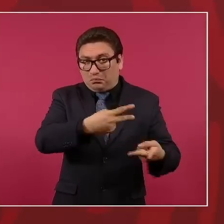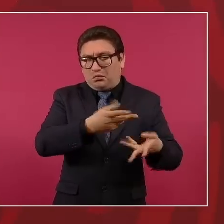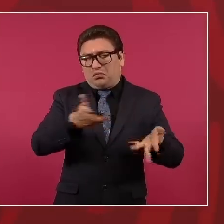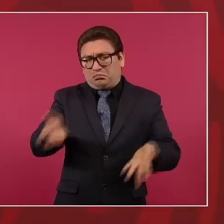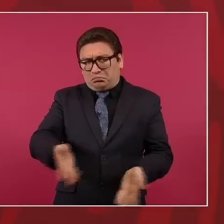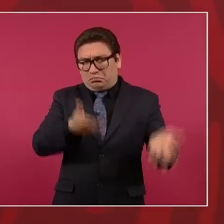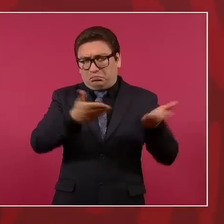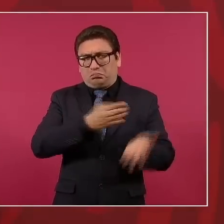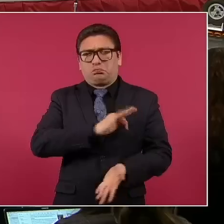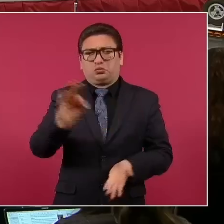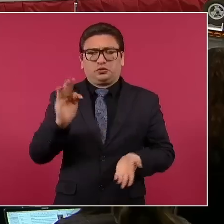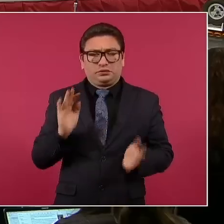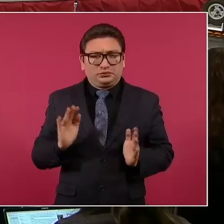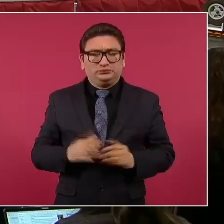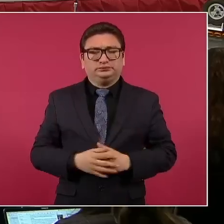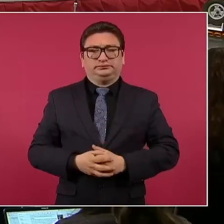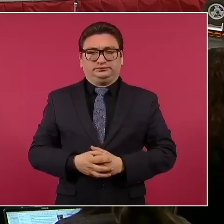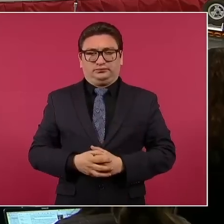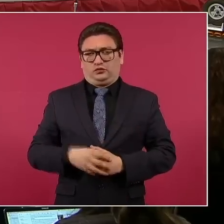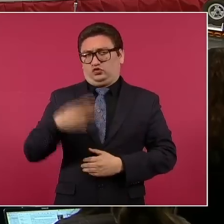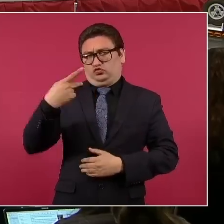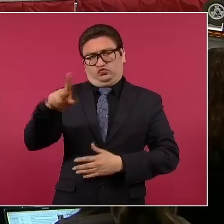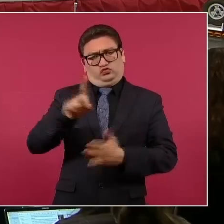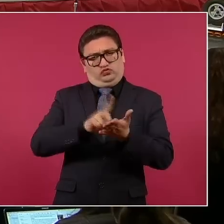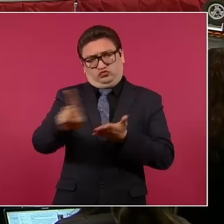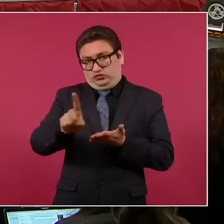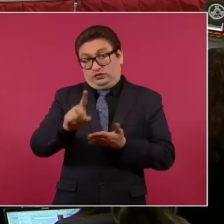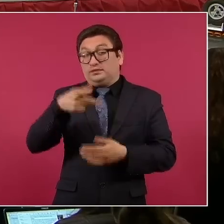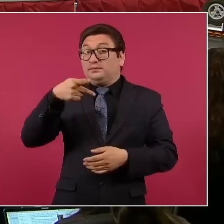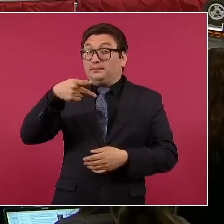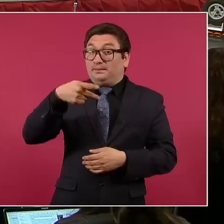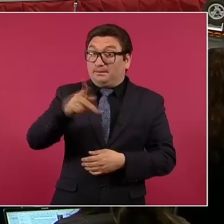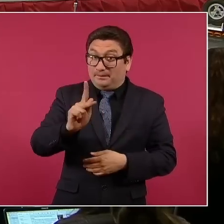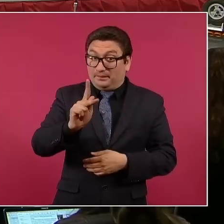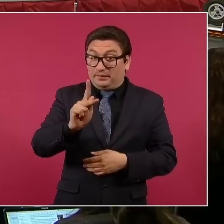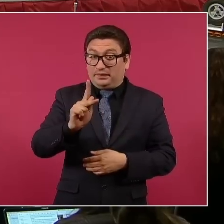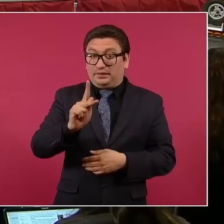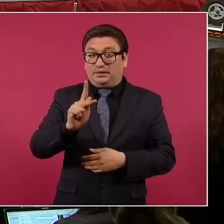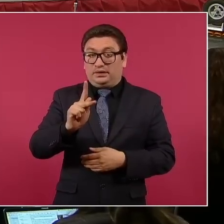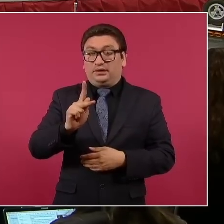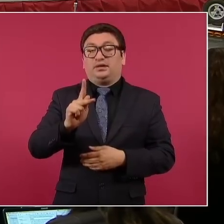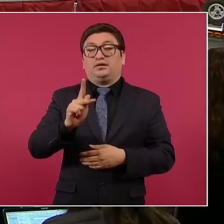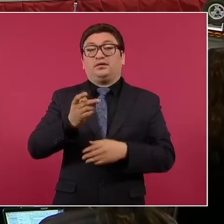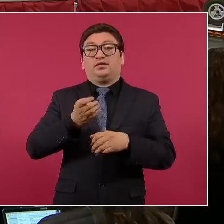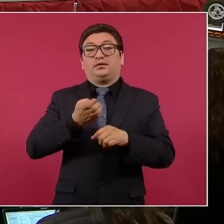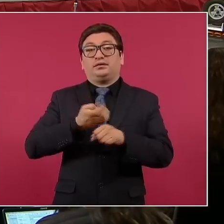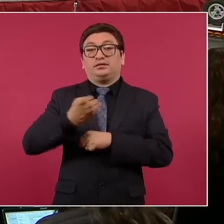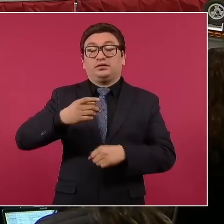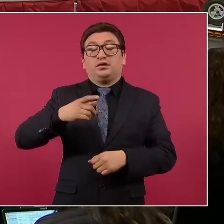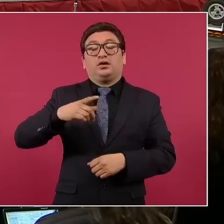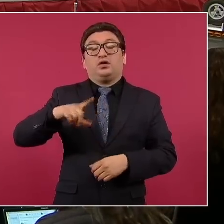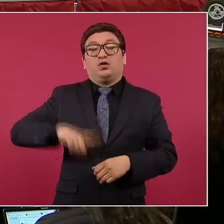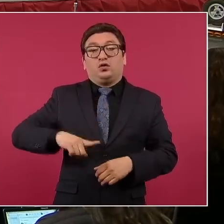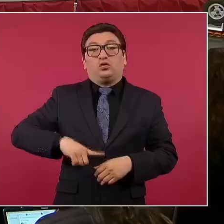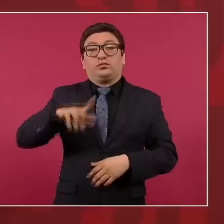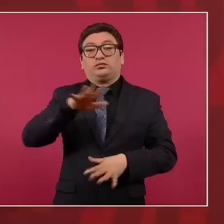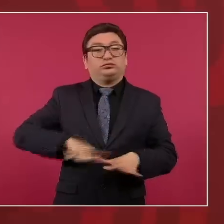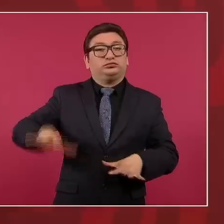puede hacer. Este es un derecho, pero el Estado de Bienestar